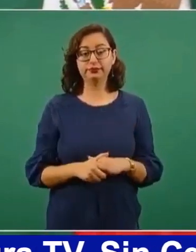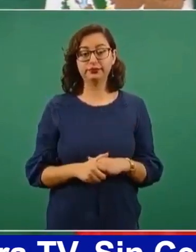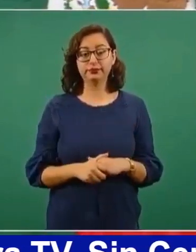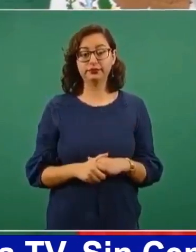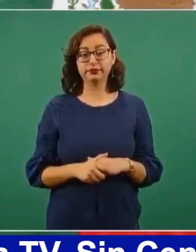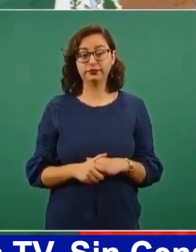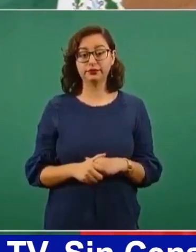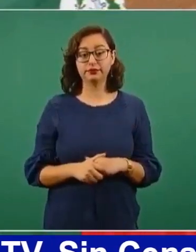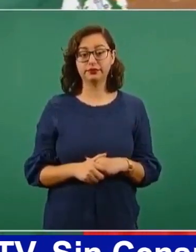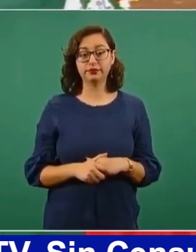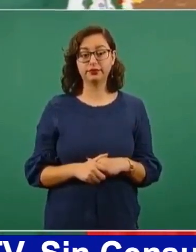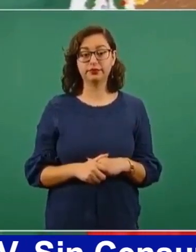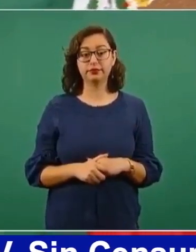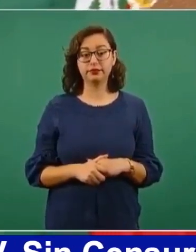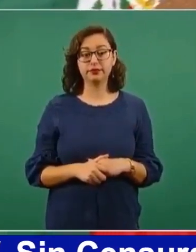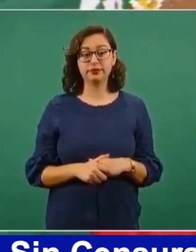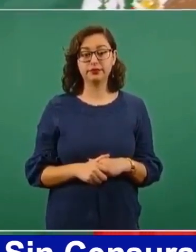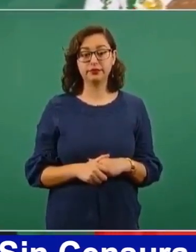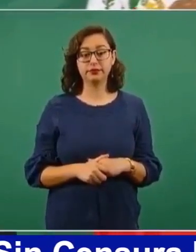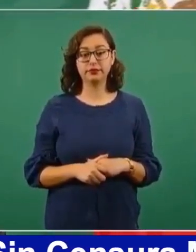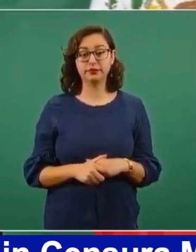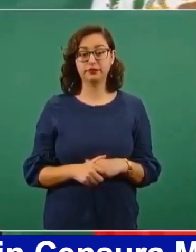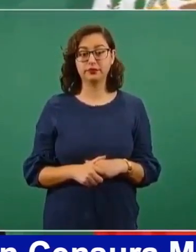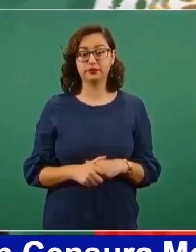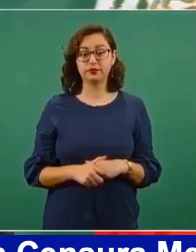la petición